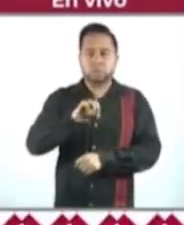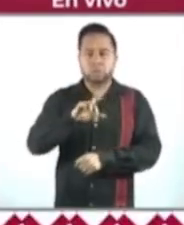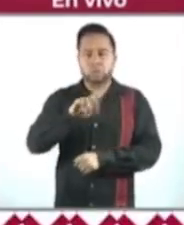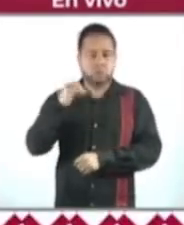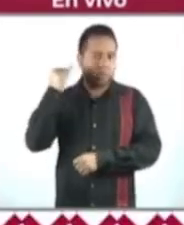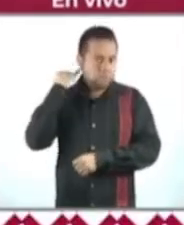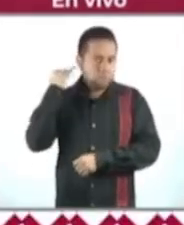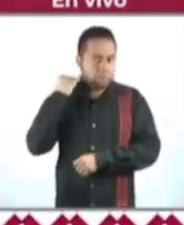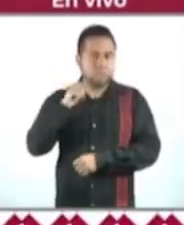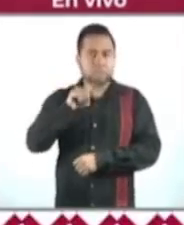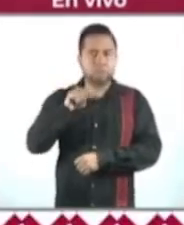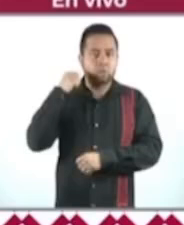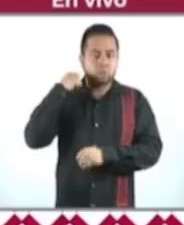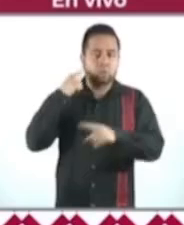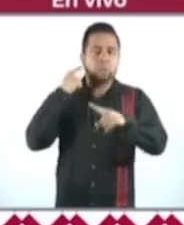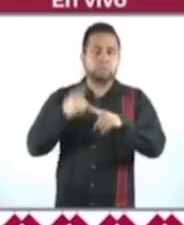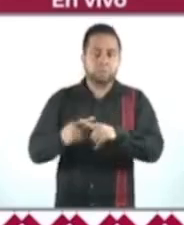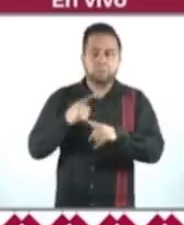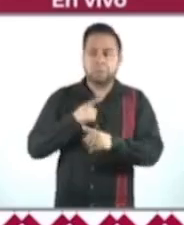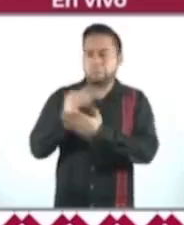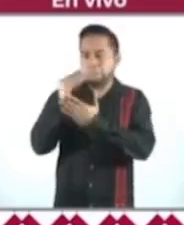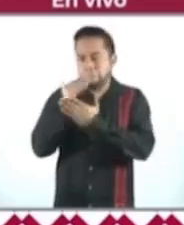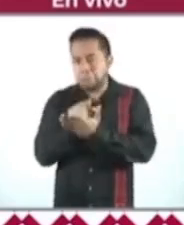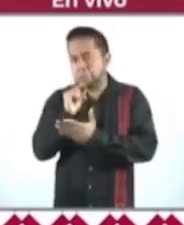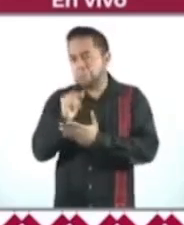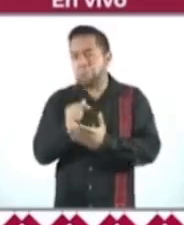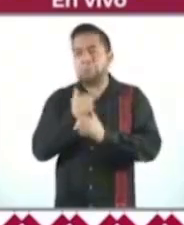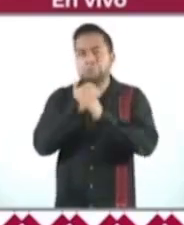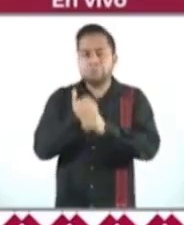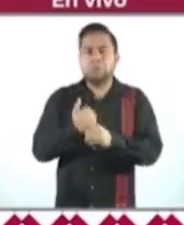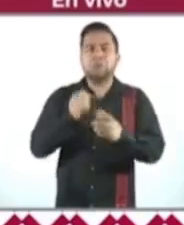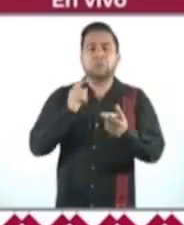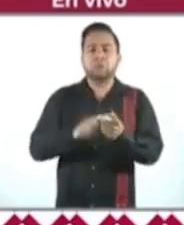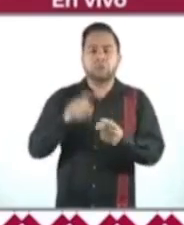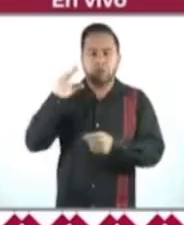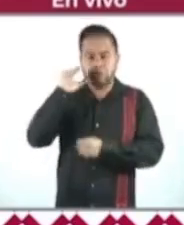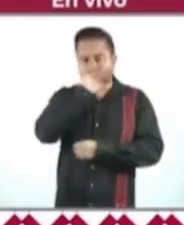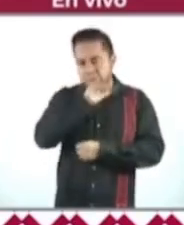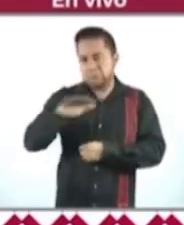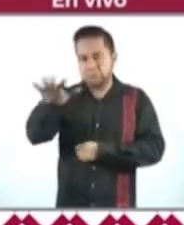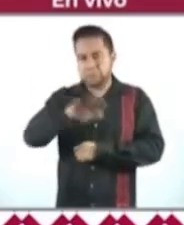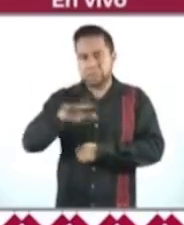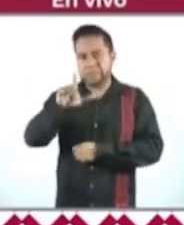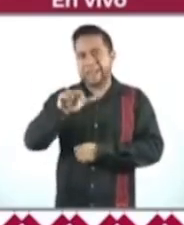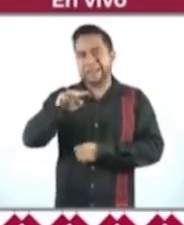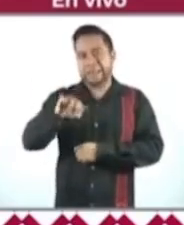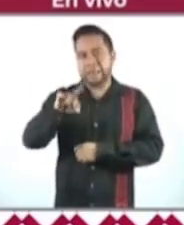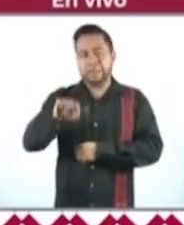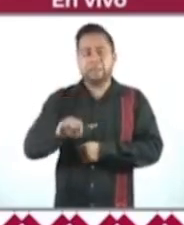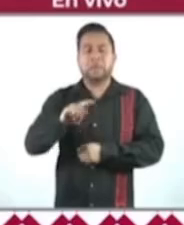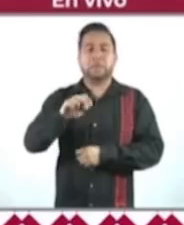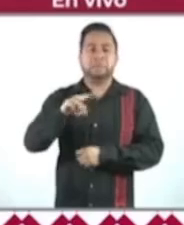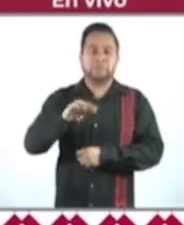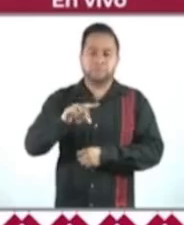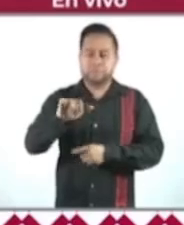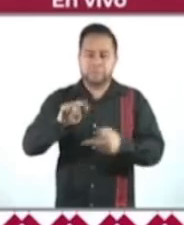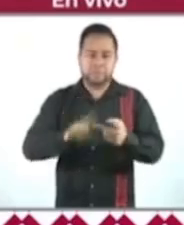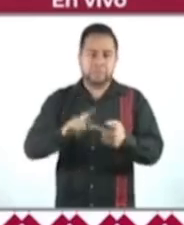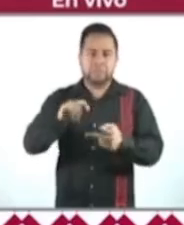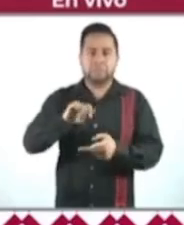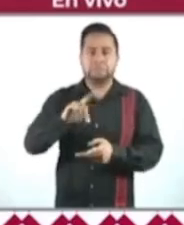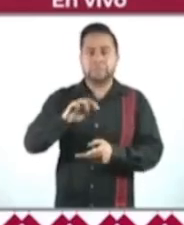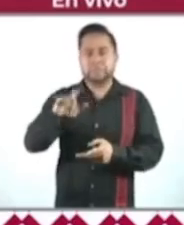Jamiltepec y Tututepec. En menor medida, la parte afromexicala, la parte de la allanada, Santo Domingo Armenta, Santiago